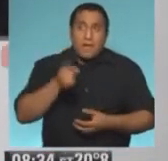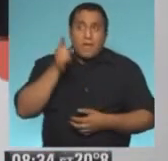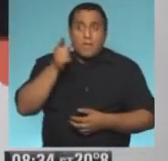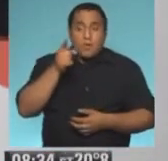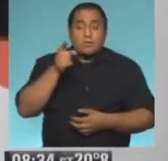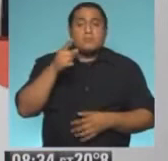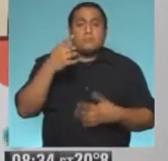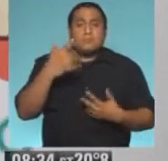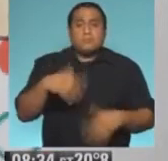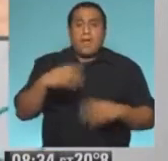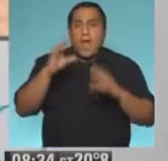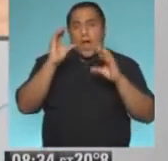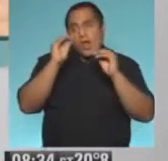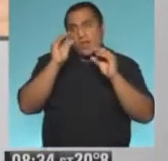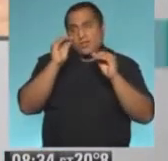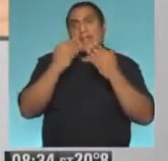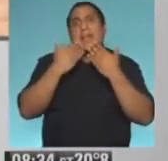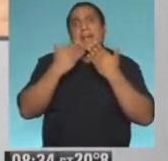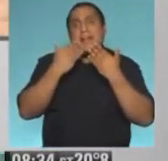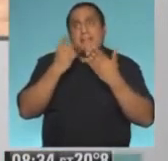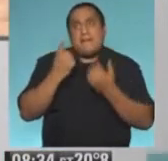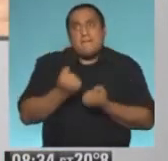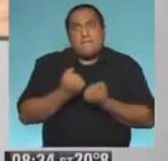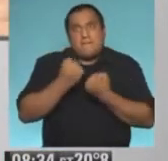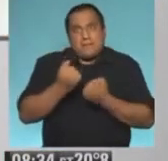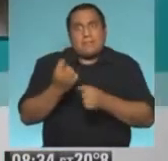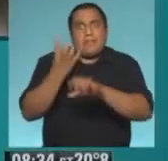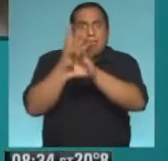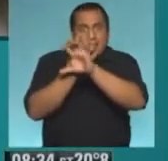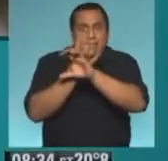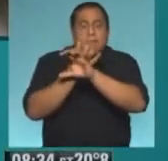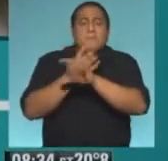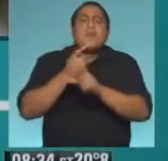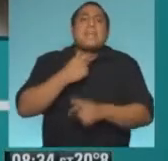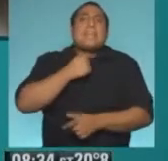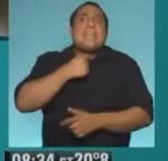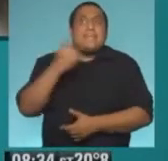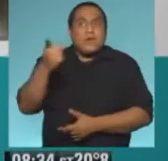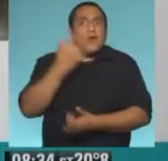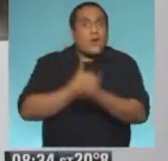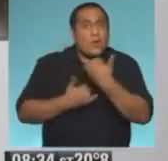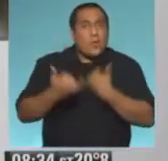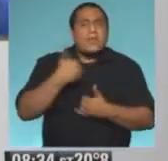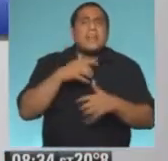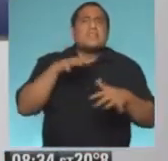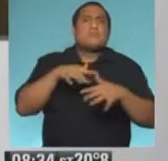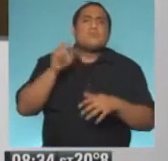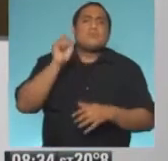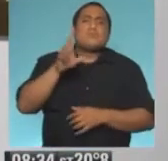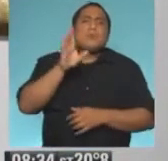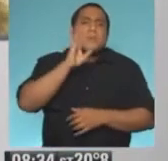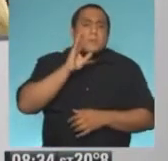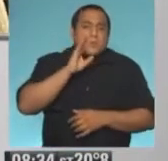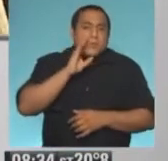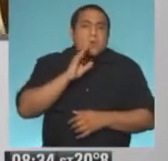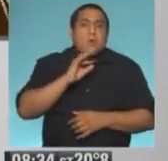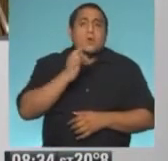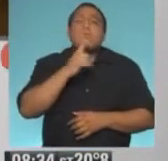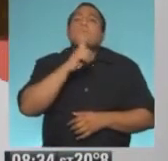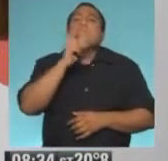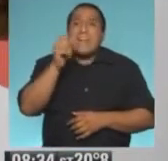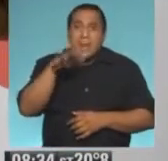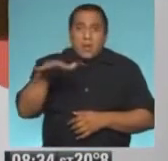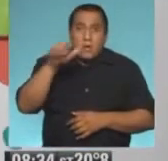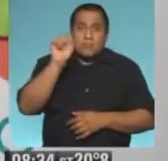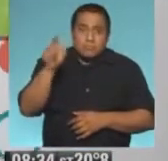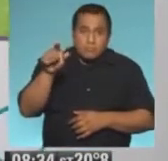allá todavía de noche, te agradecemos el sacrificio, pero queríamos que nos cuentes cómo es la situación en Estados Unidos, en Utah, en este momento, esencialmente,